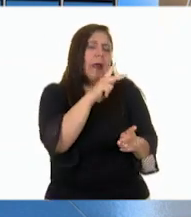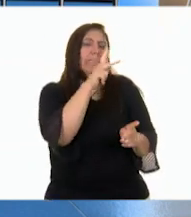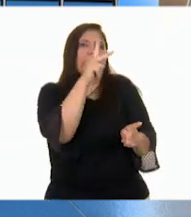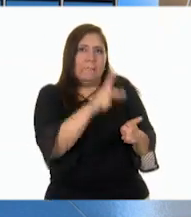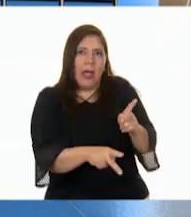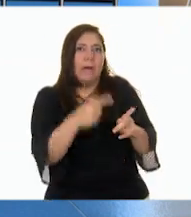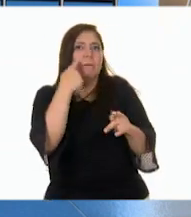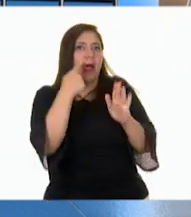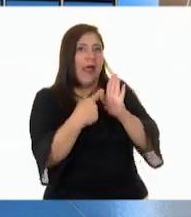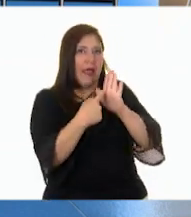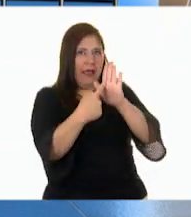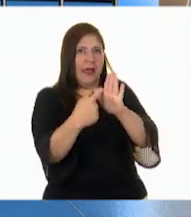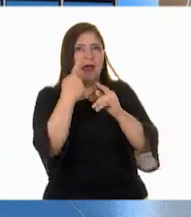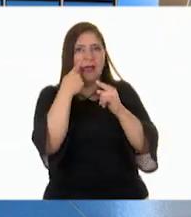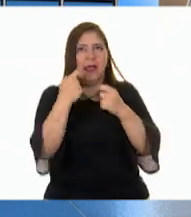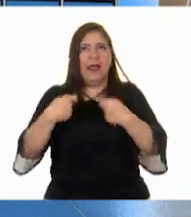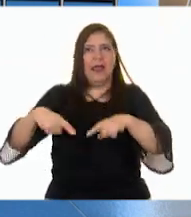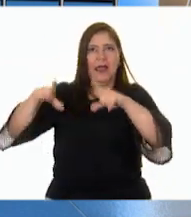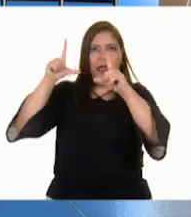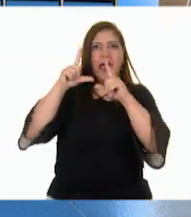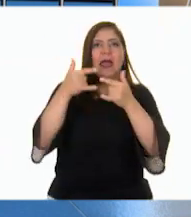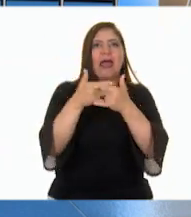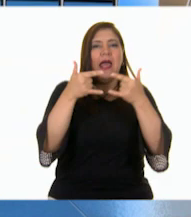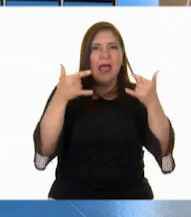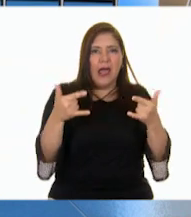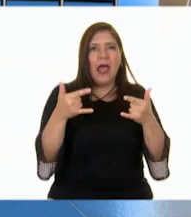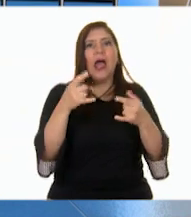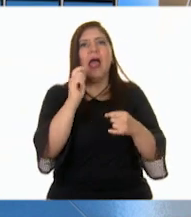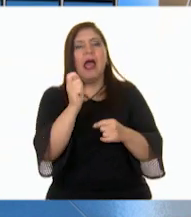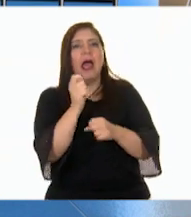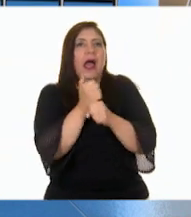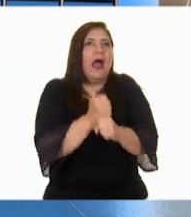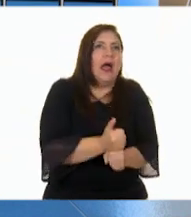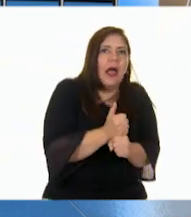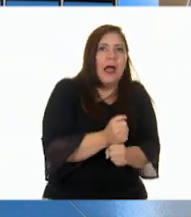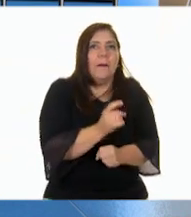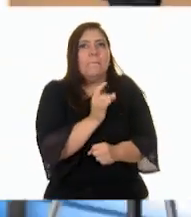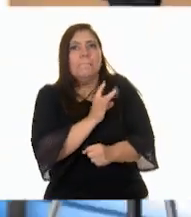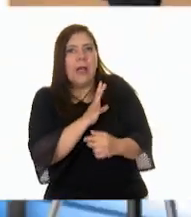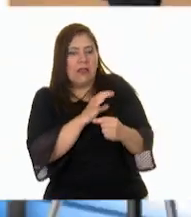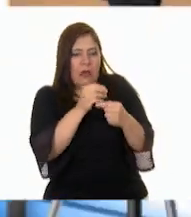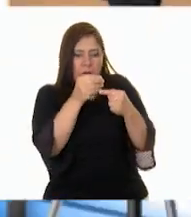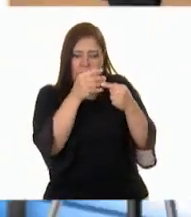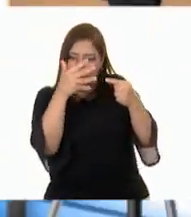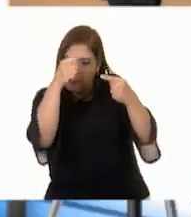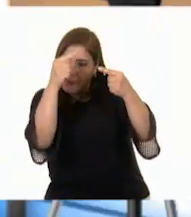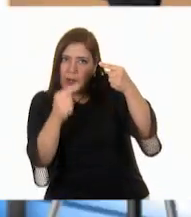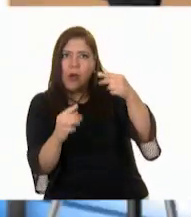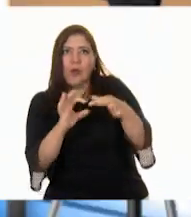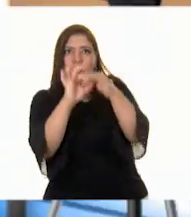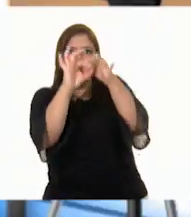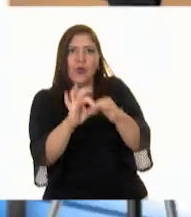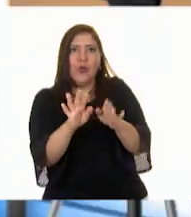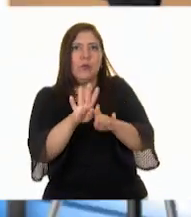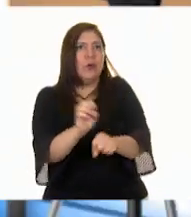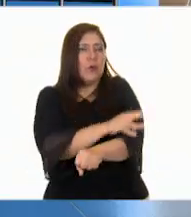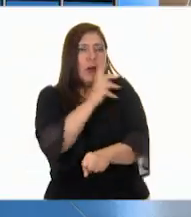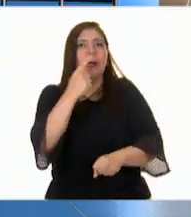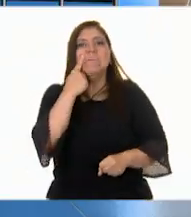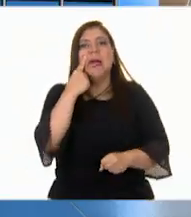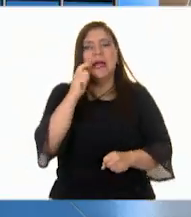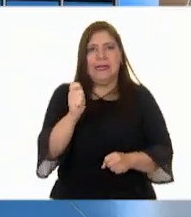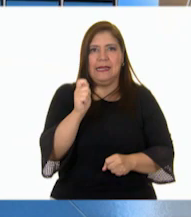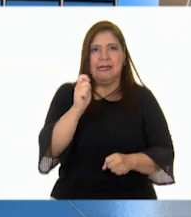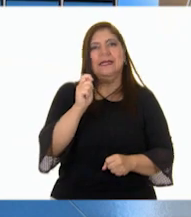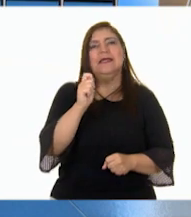ver una historia que nos habla de la tragedia, miedo y regulación de emociones. ¡Sí! Vamos con Cana, quien